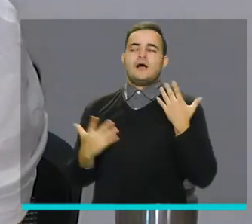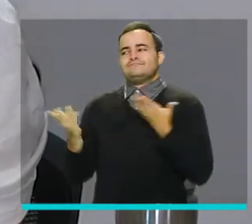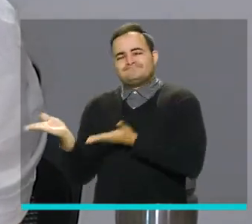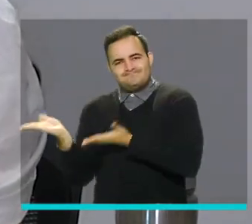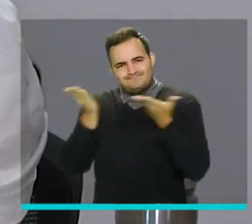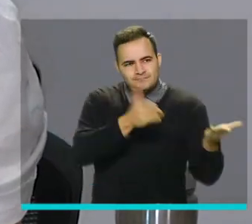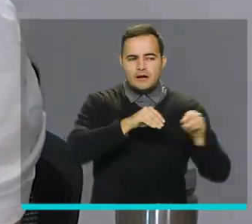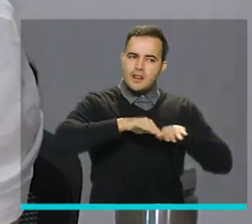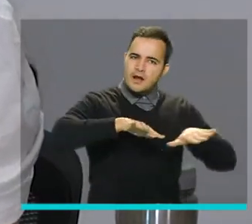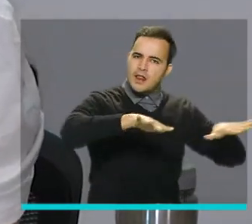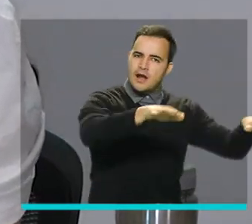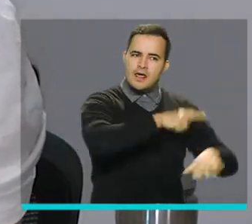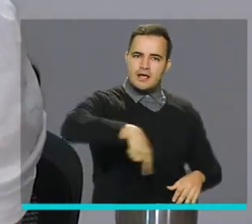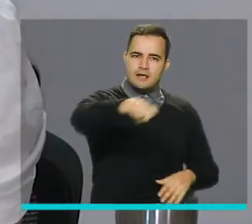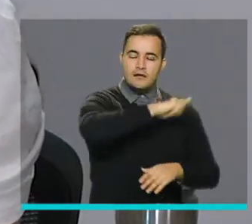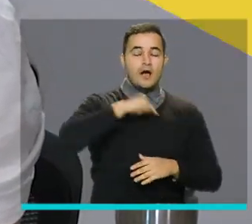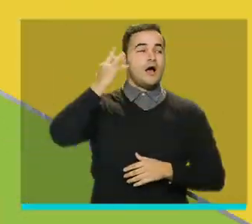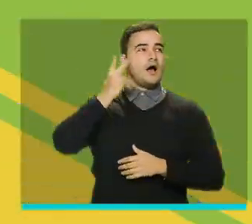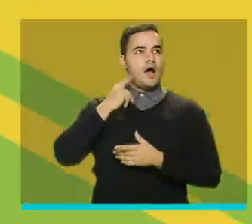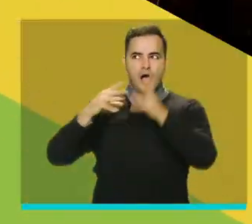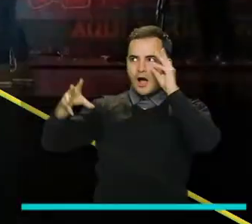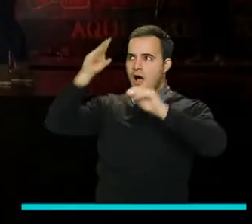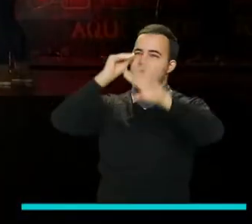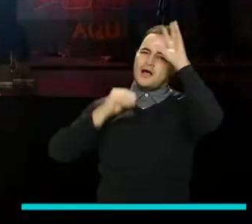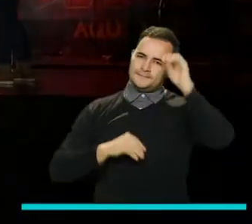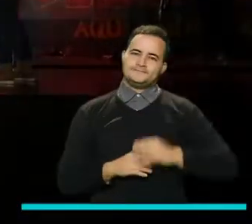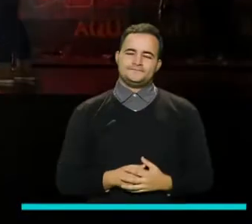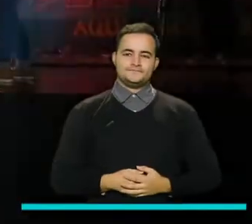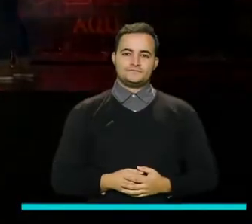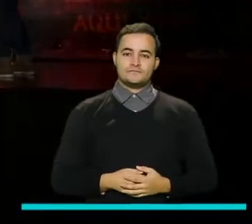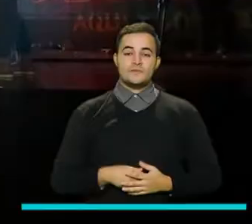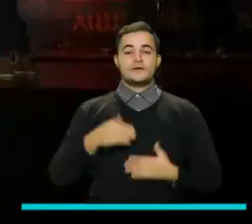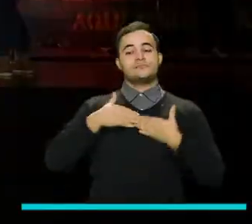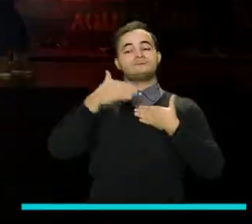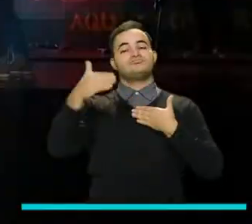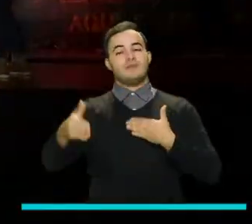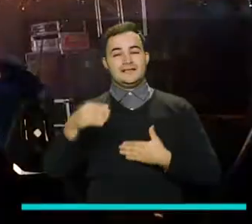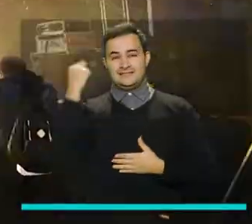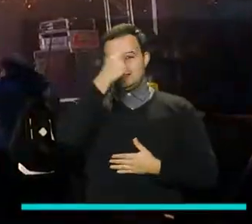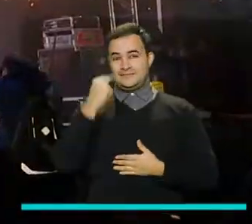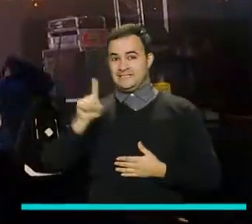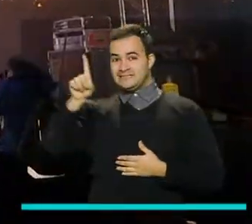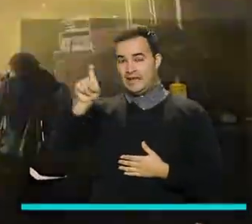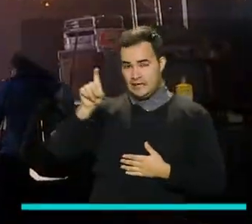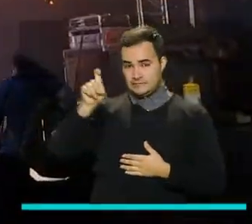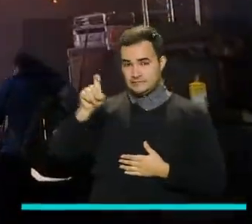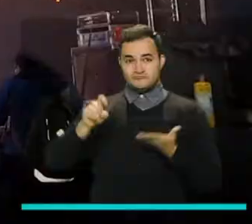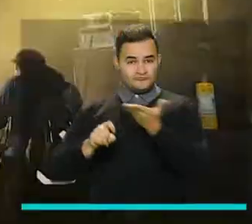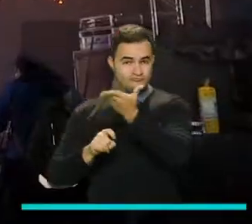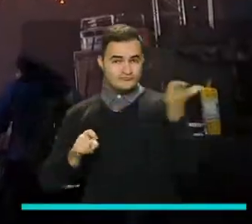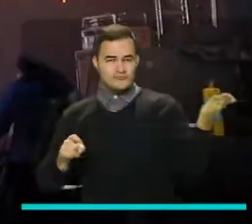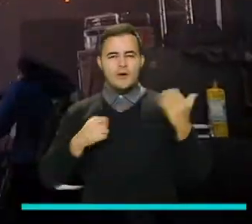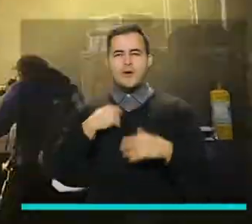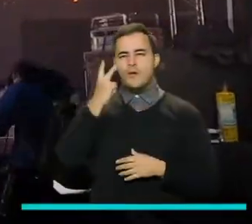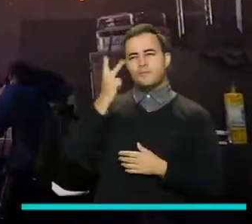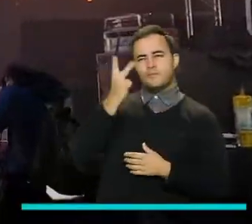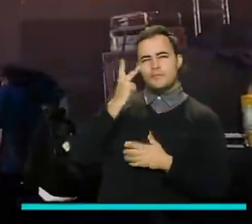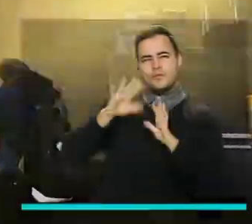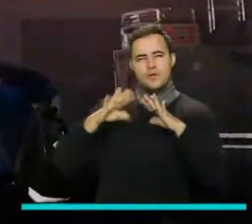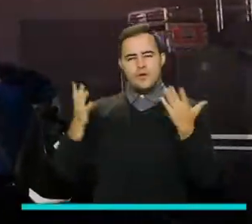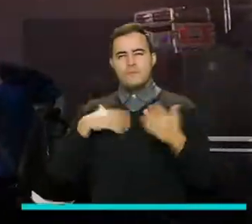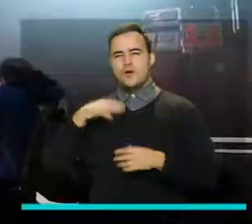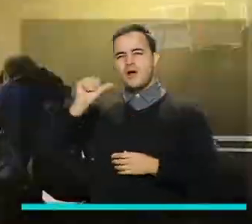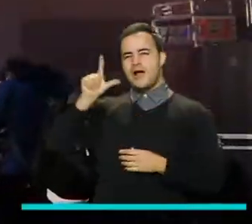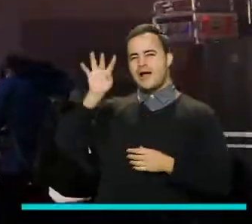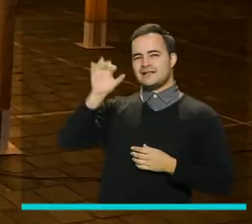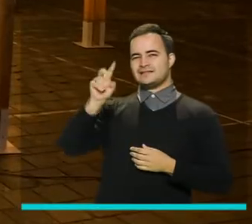cotidianidad de las personas de la ciudad. Hasta el próximo 6 de septiembre se podrá disfrutar de los clasificatorios de